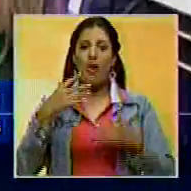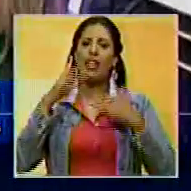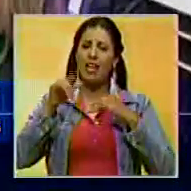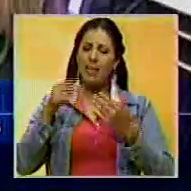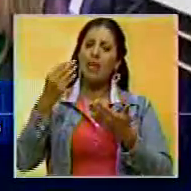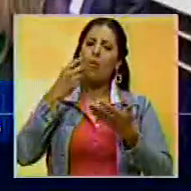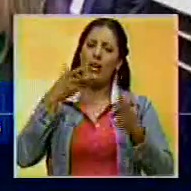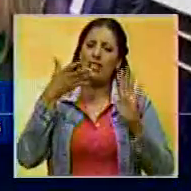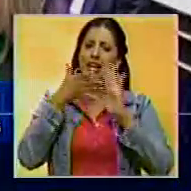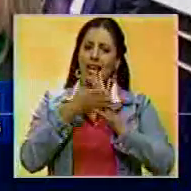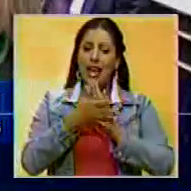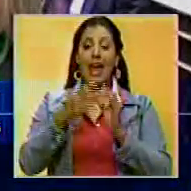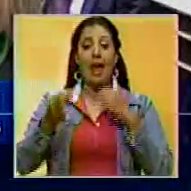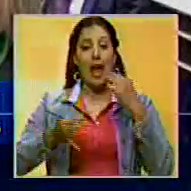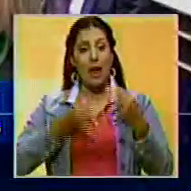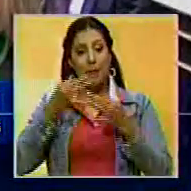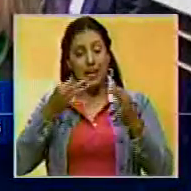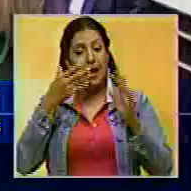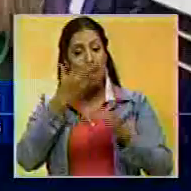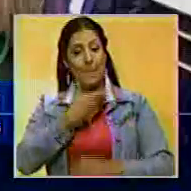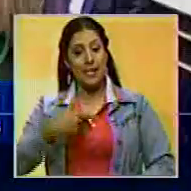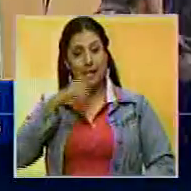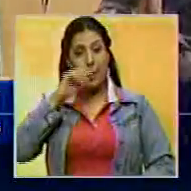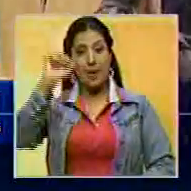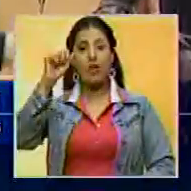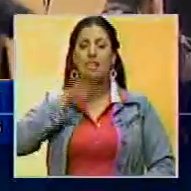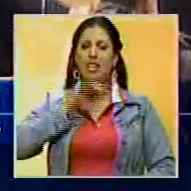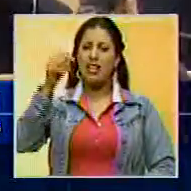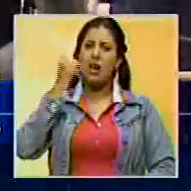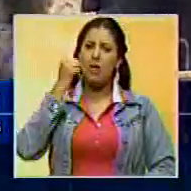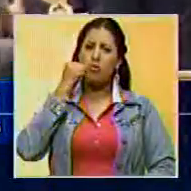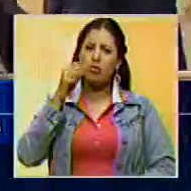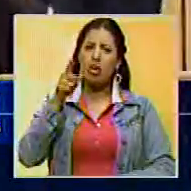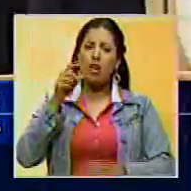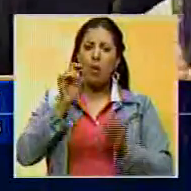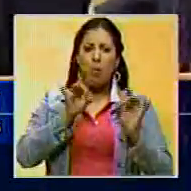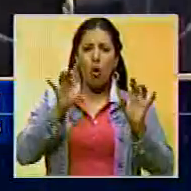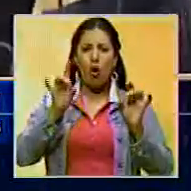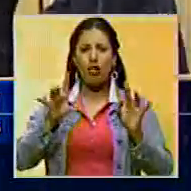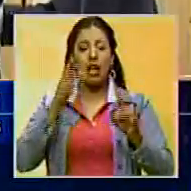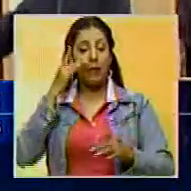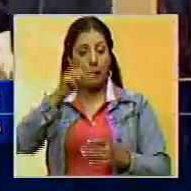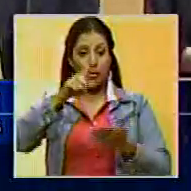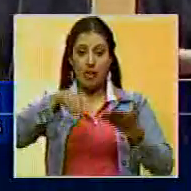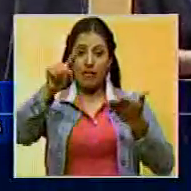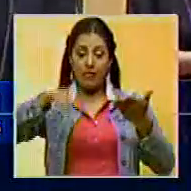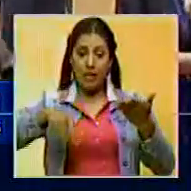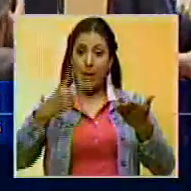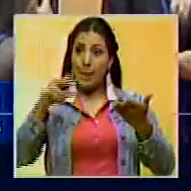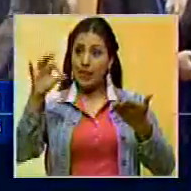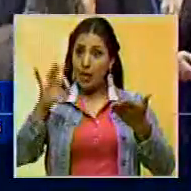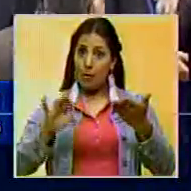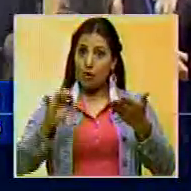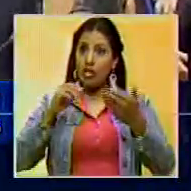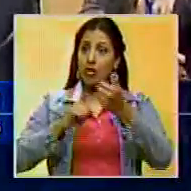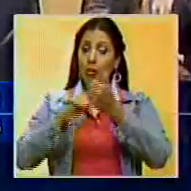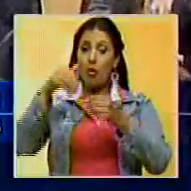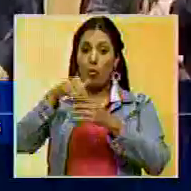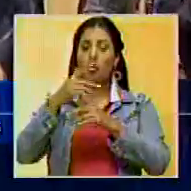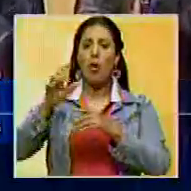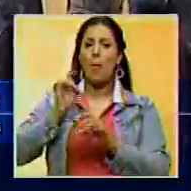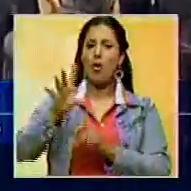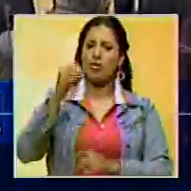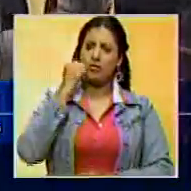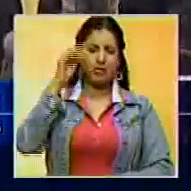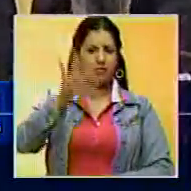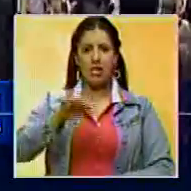forma, señala declaraciones el presidente Maduro en las que estaría a favor de despedir a quienes firmaron para apoyar el referéndum revocatorio.